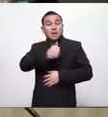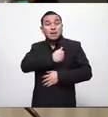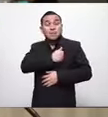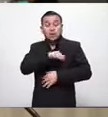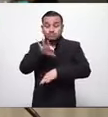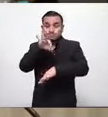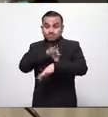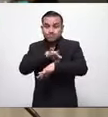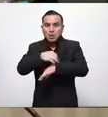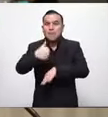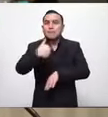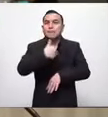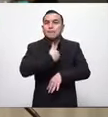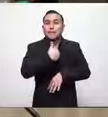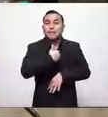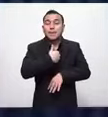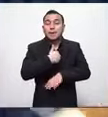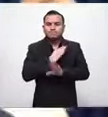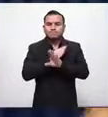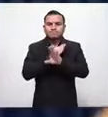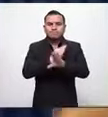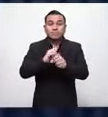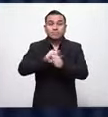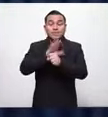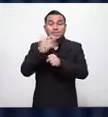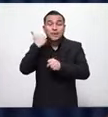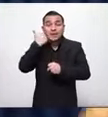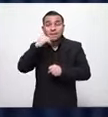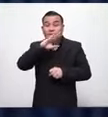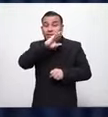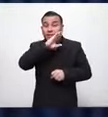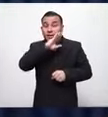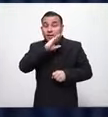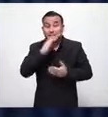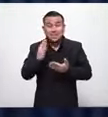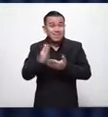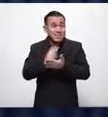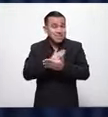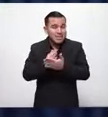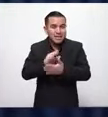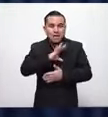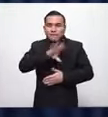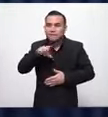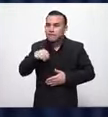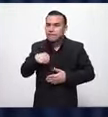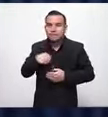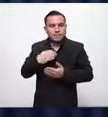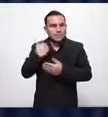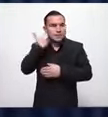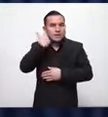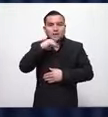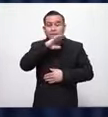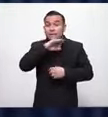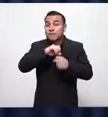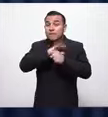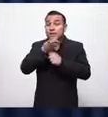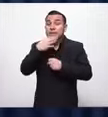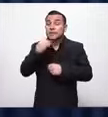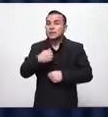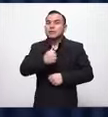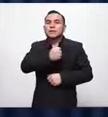de evitar un contagio masivo en El Salvador para no enfermar a ellos y a sus familias. Es también